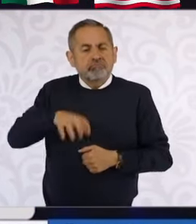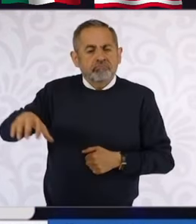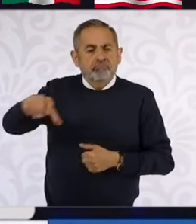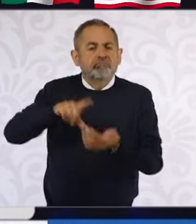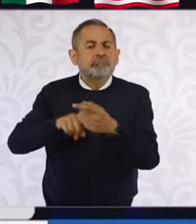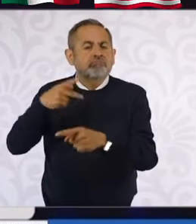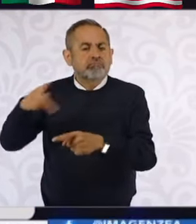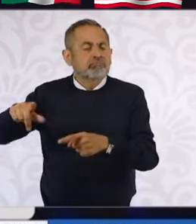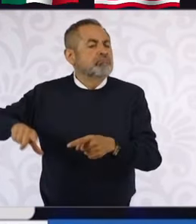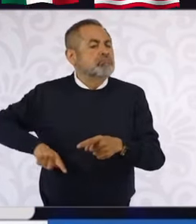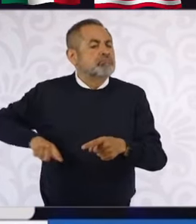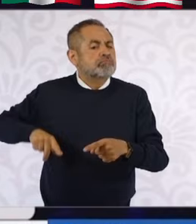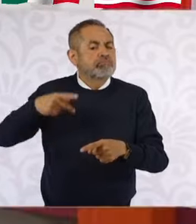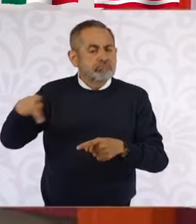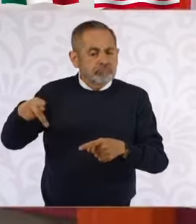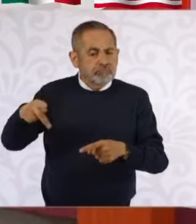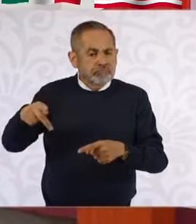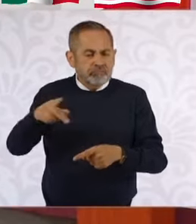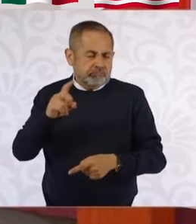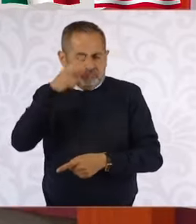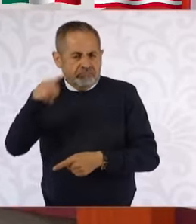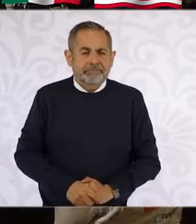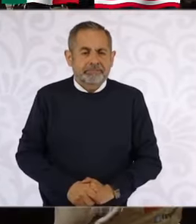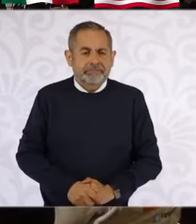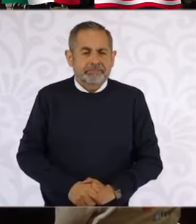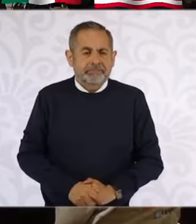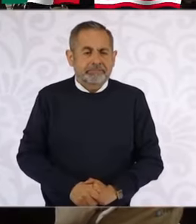Gobierno de México.